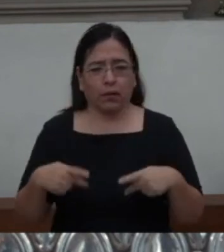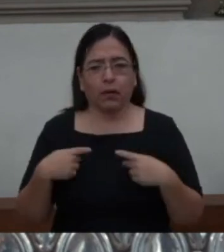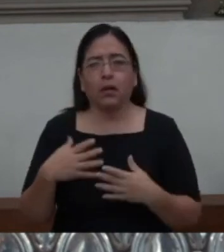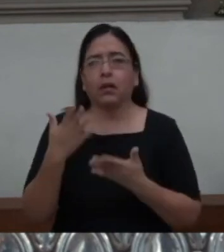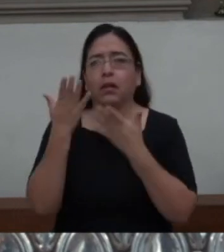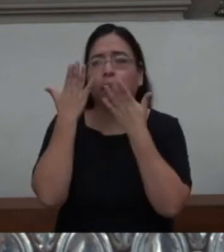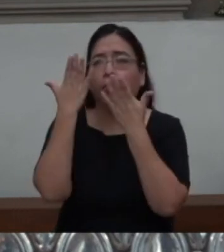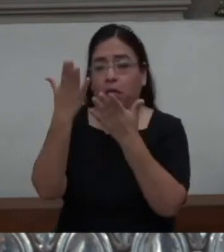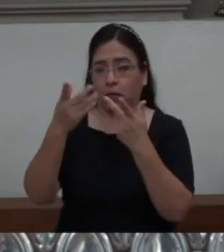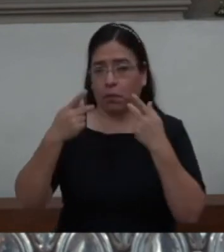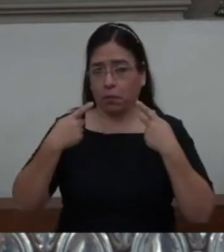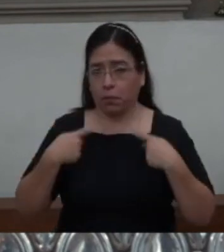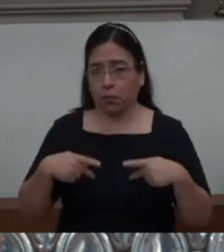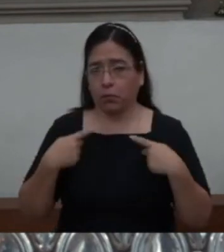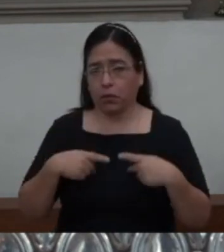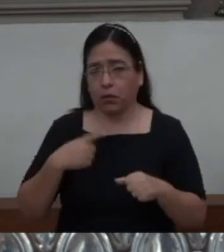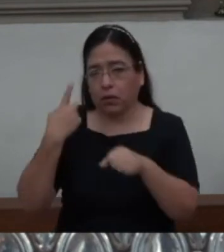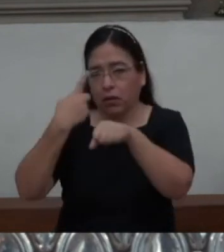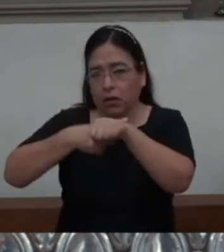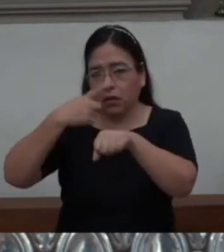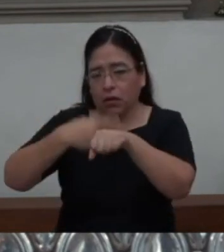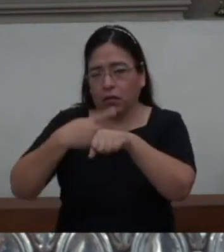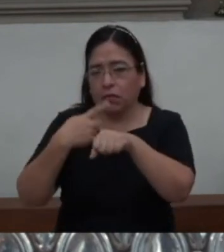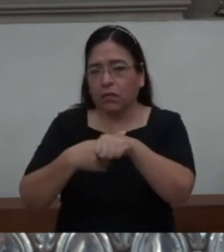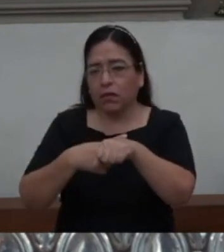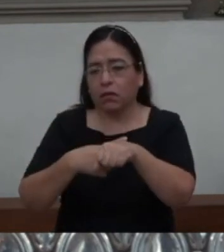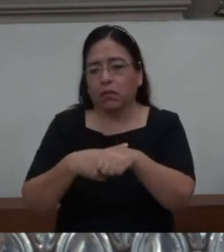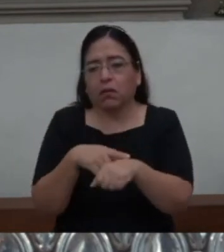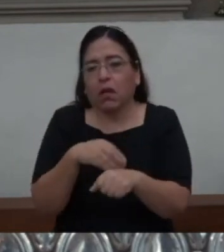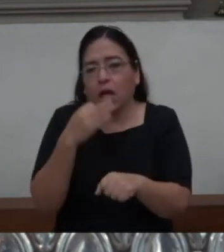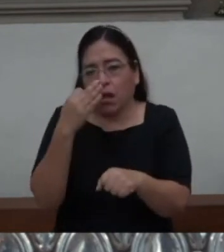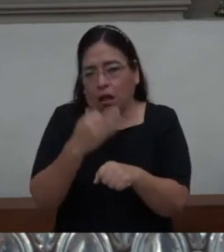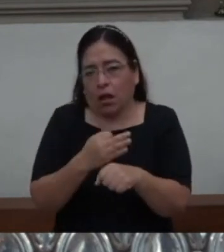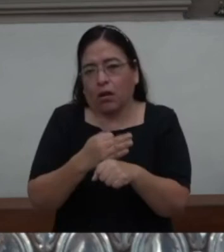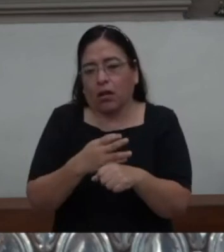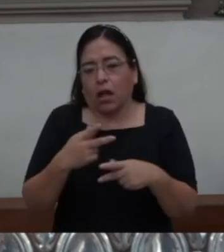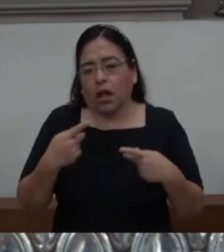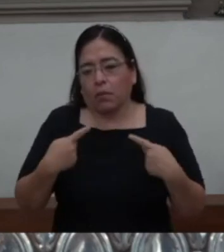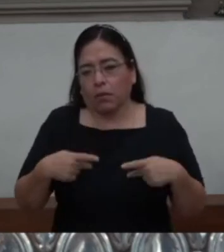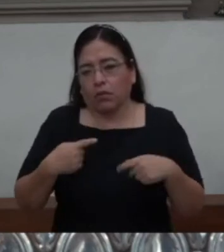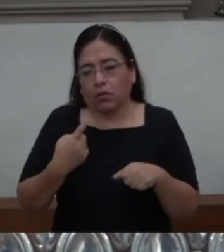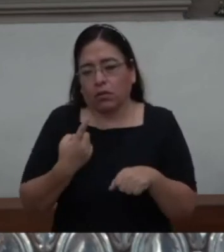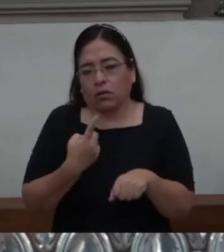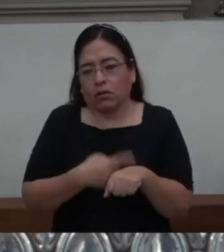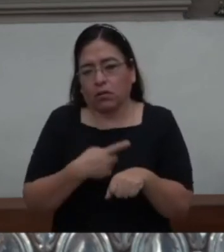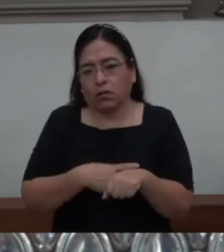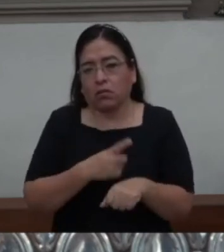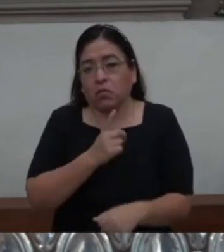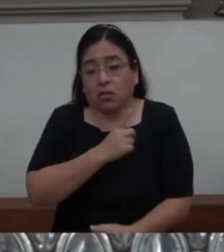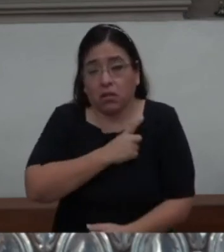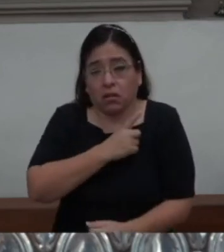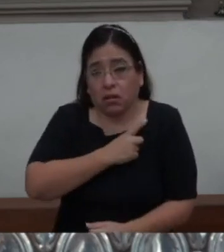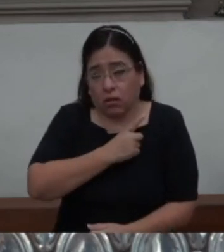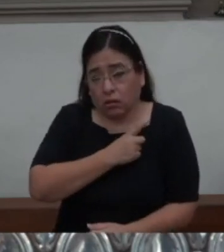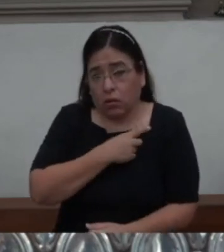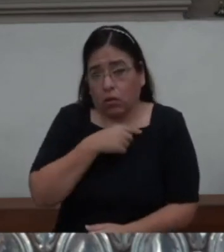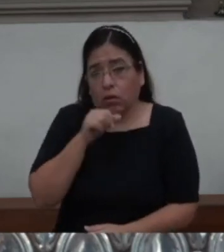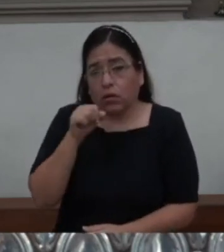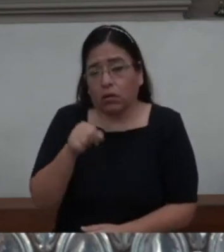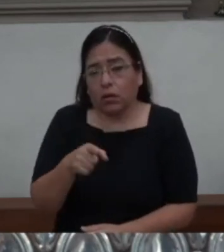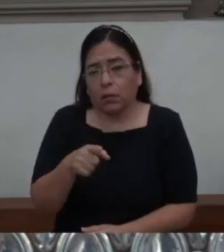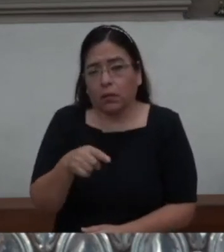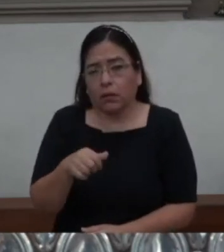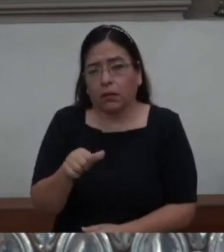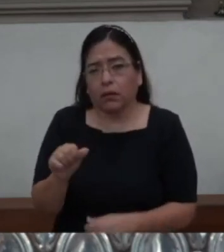por los enfermos. Muchos de ellos que están solos. Pero también en este mes de